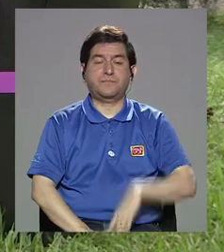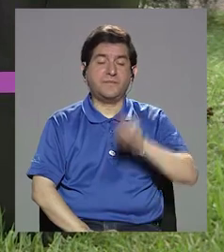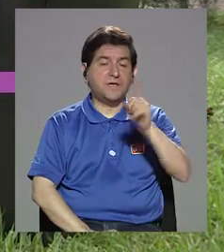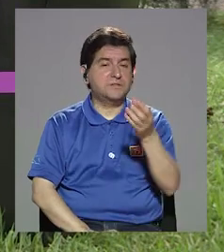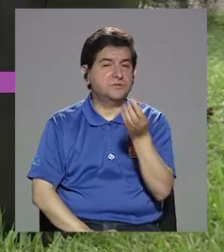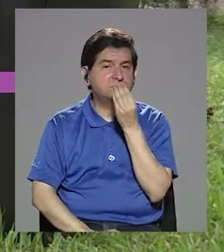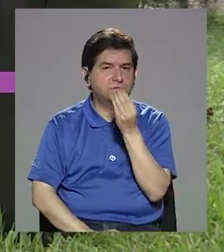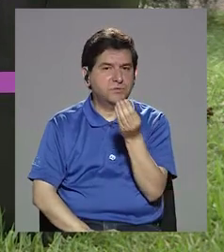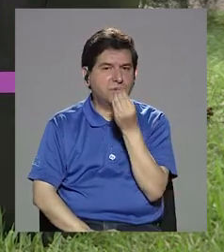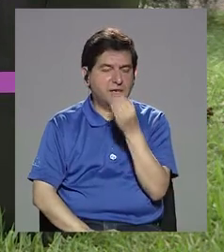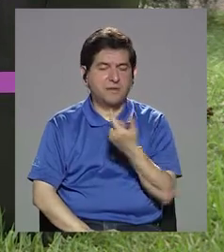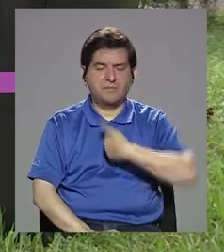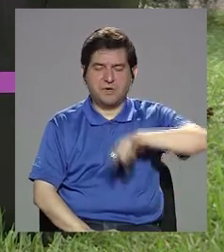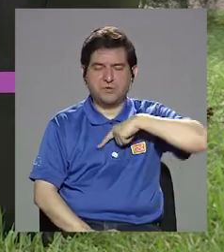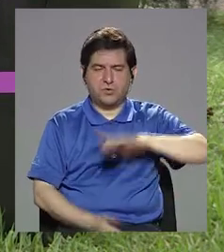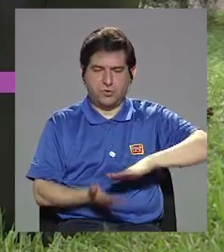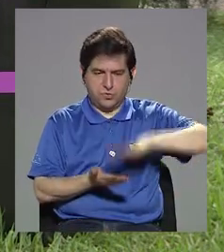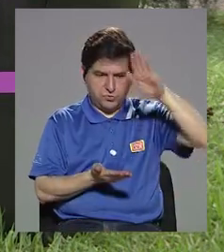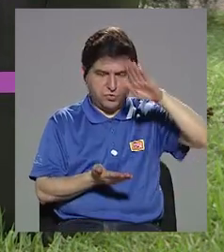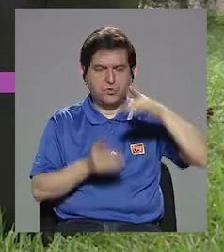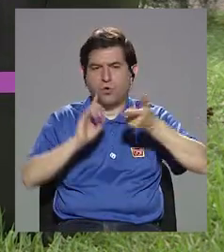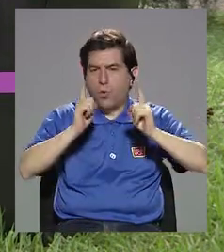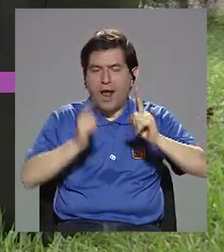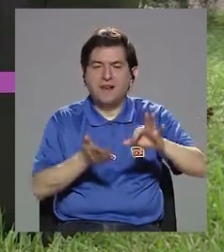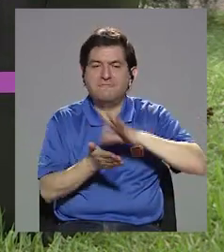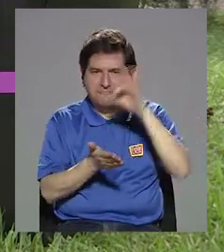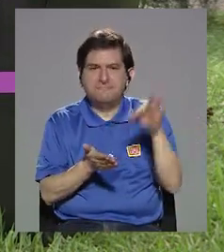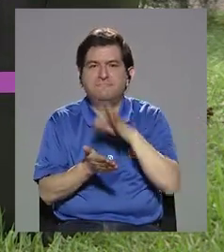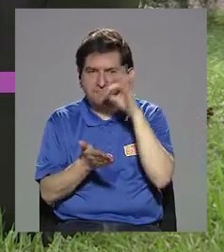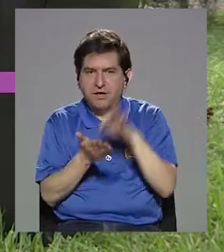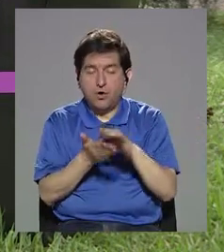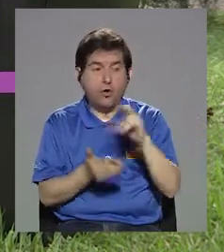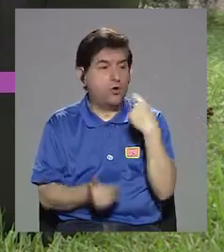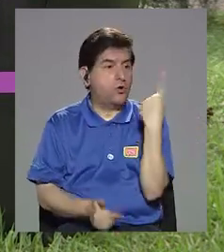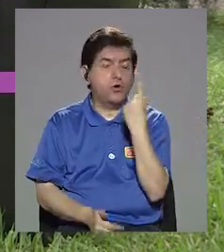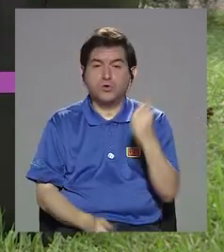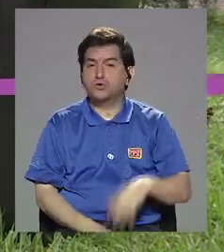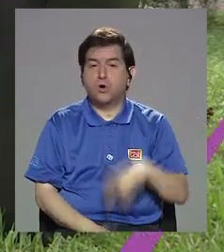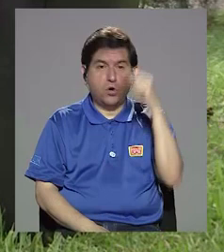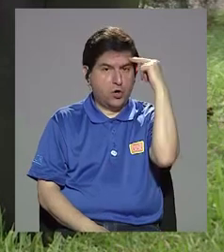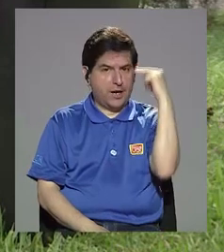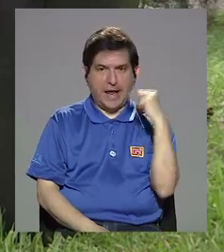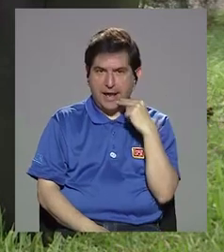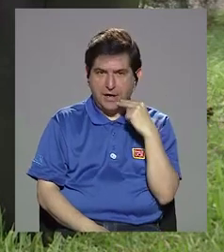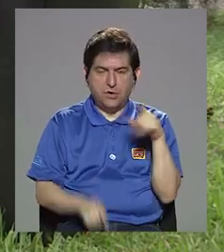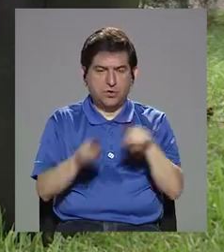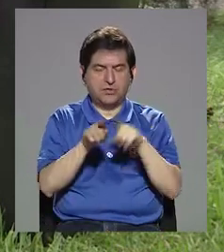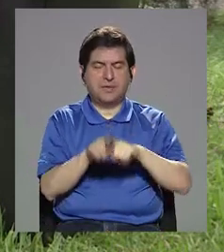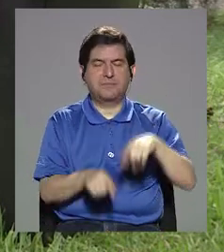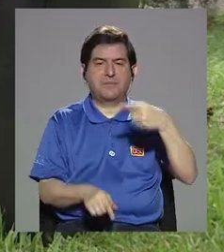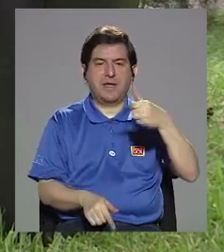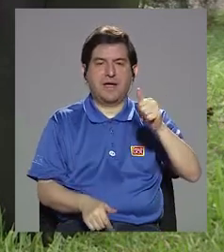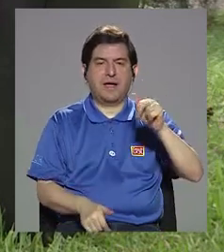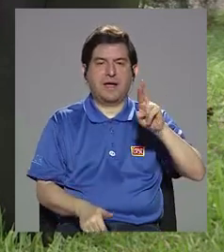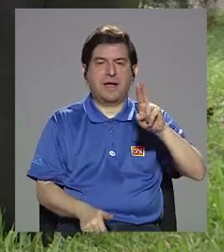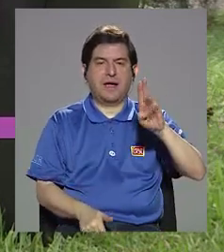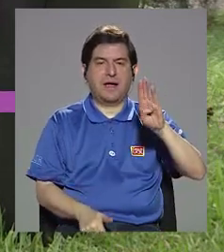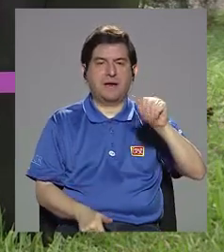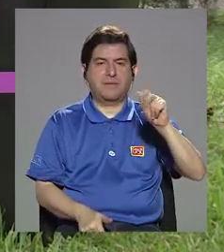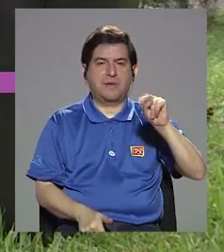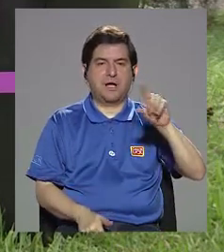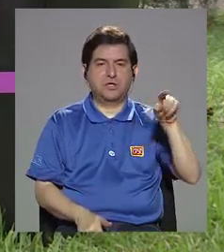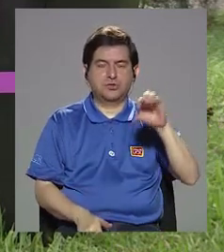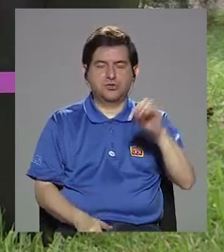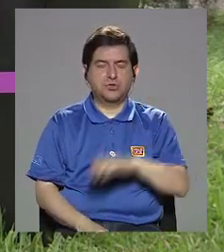alimento que tenemos que aumentar son los frijoles. Y no solo el frijol negro, garbanzos, frijoles blancos,